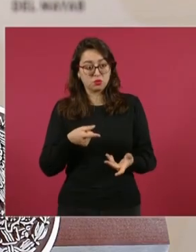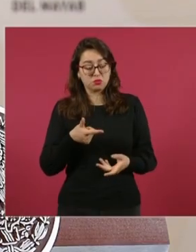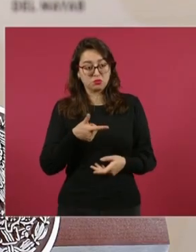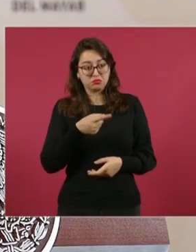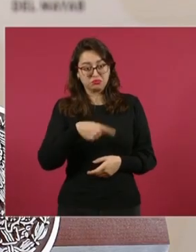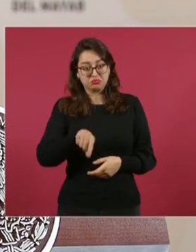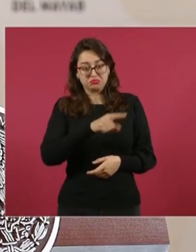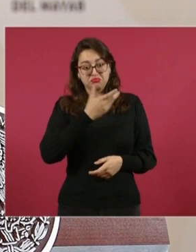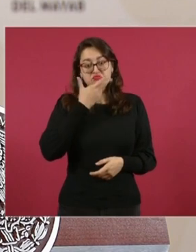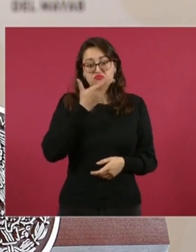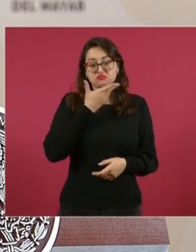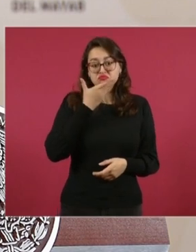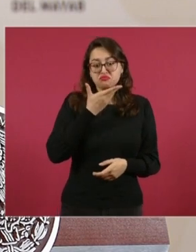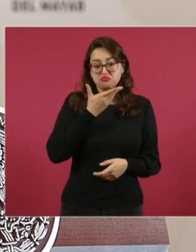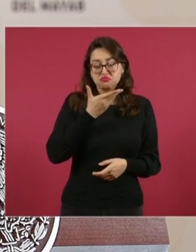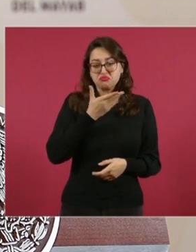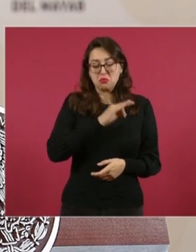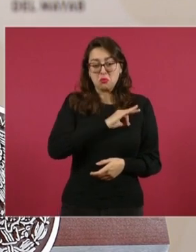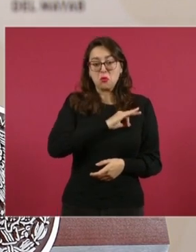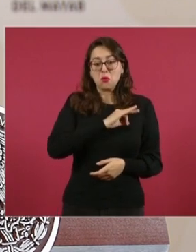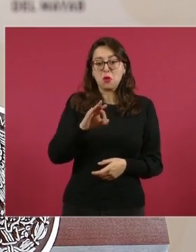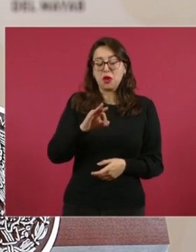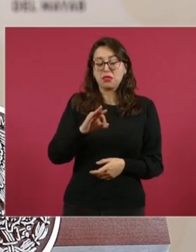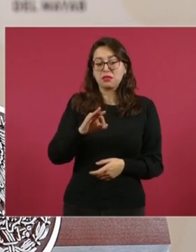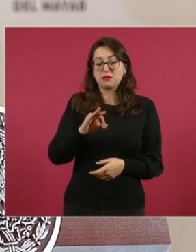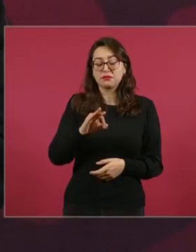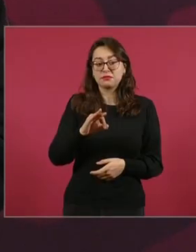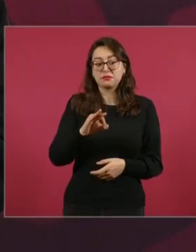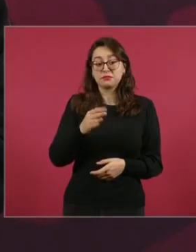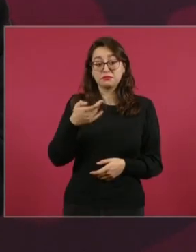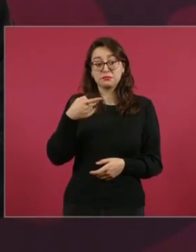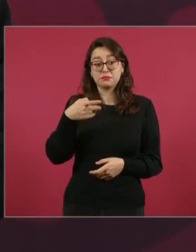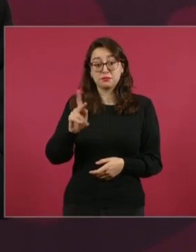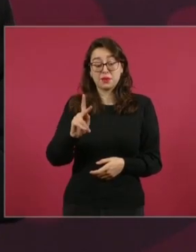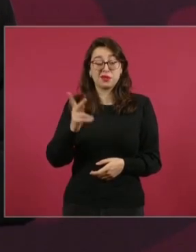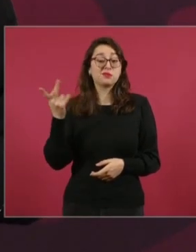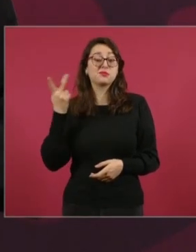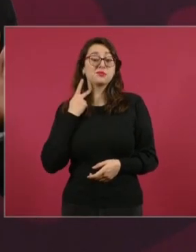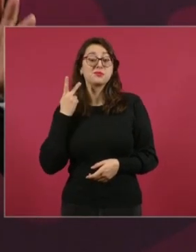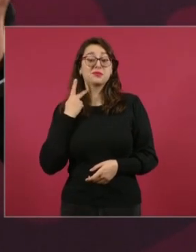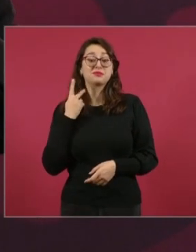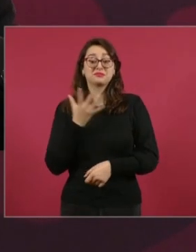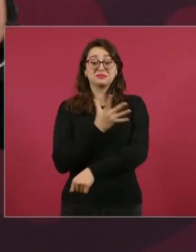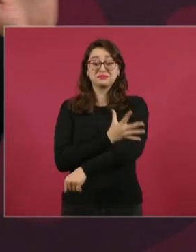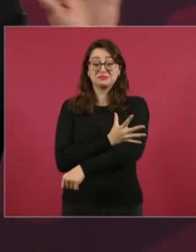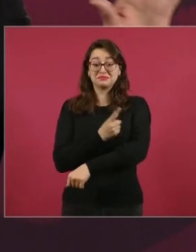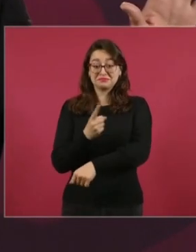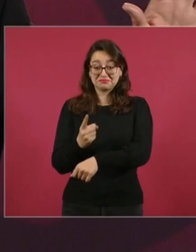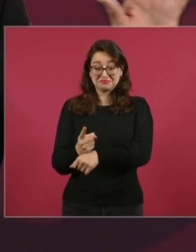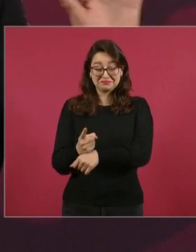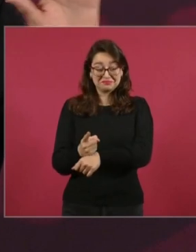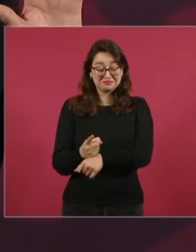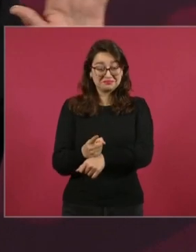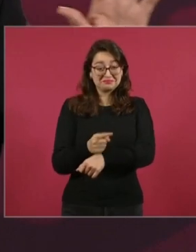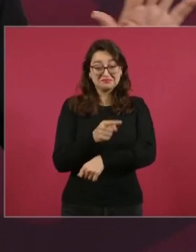Pero si se actúa con honestidad, tiene uno